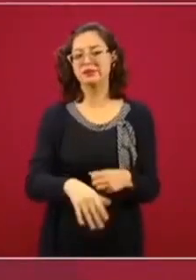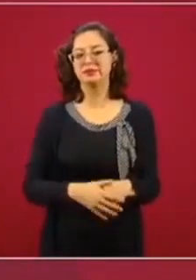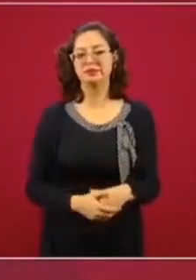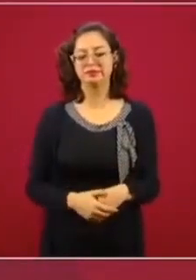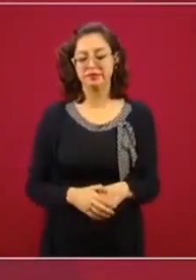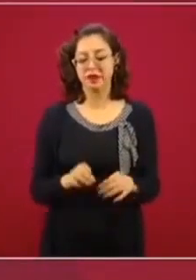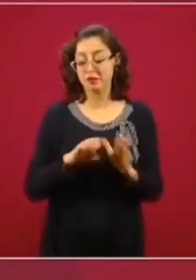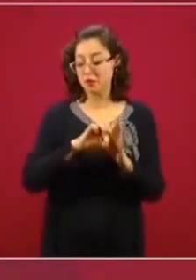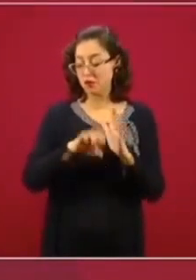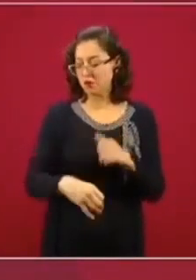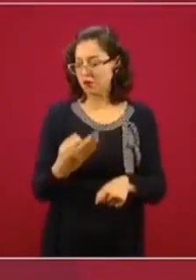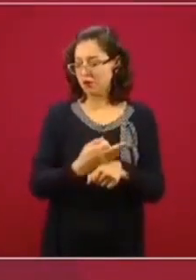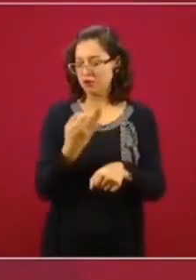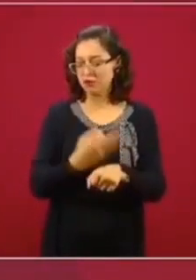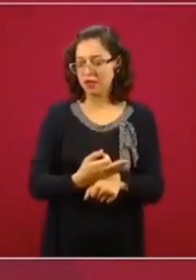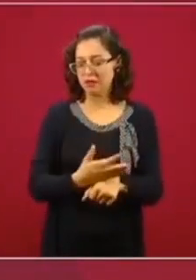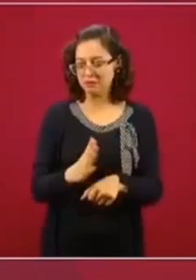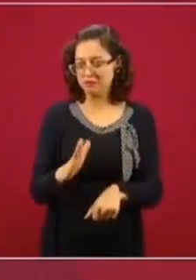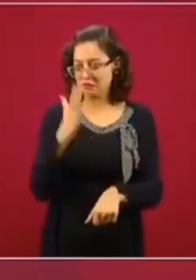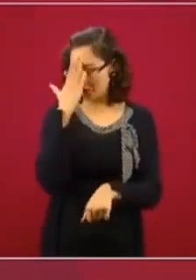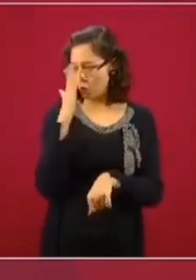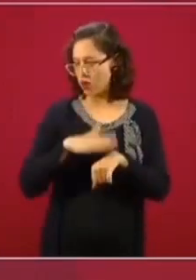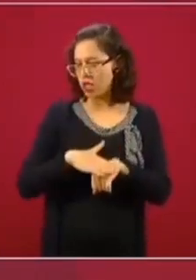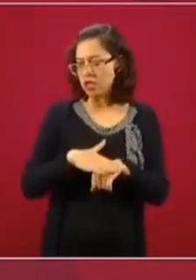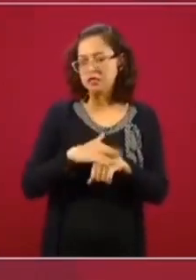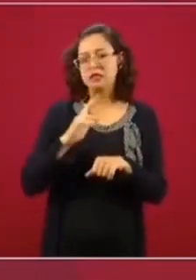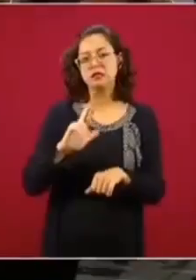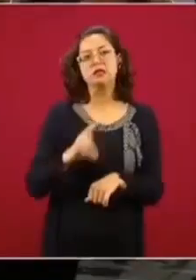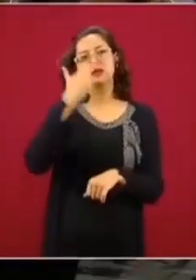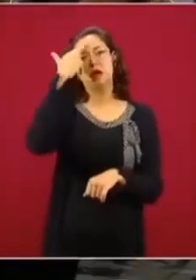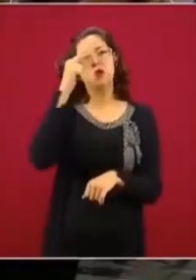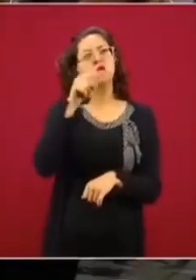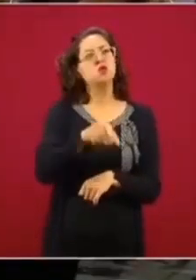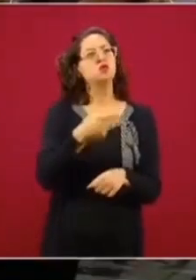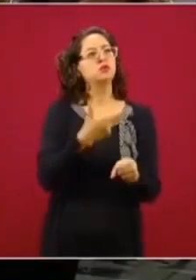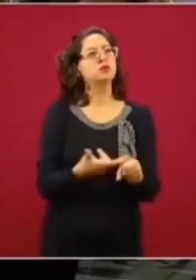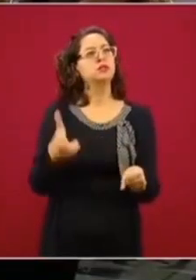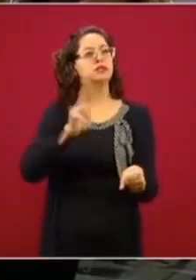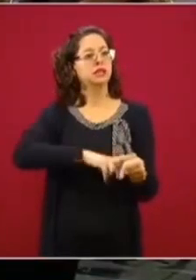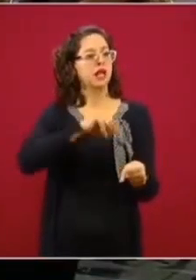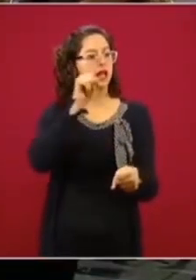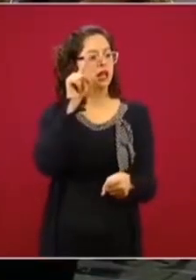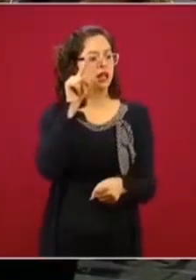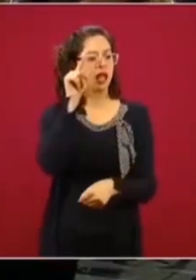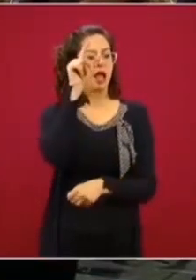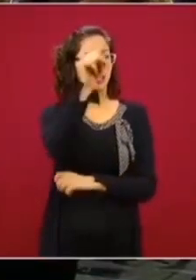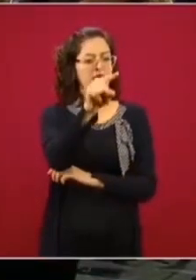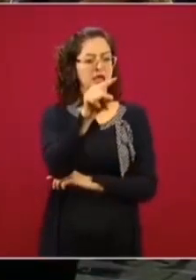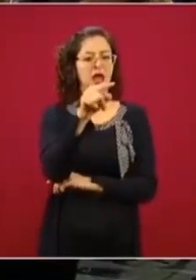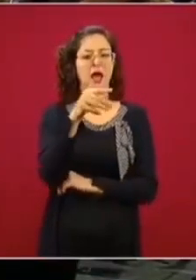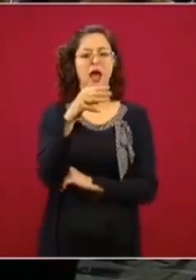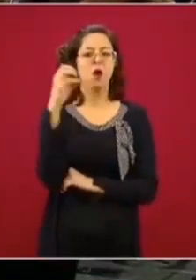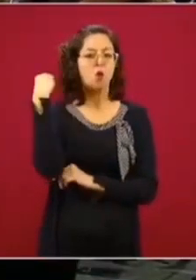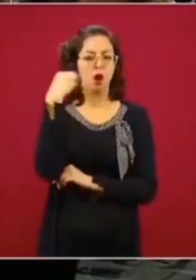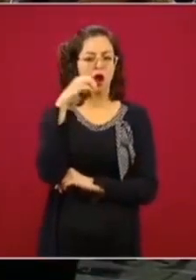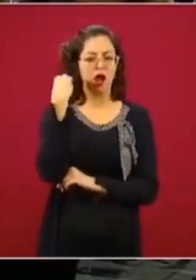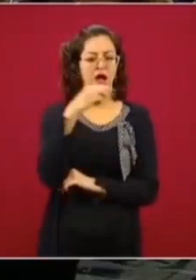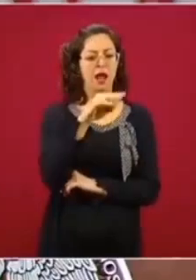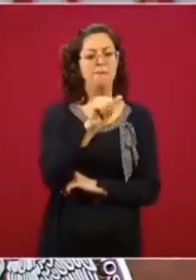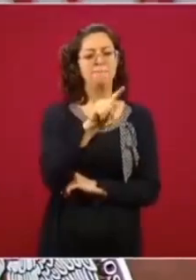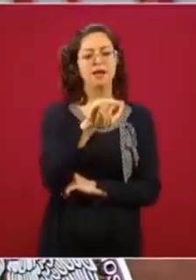tengo presente un hospital que empezaron a construir en Matías Romero, Oaxaca,